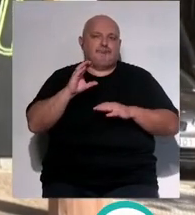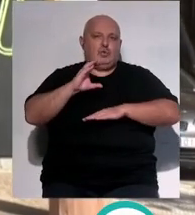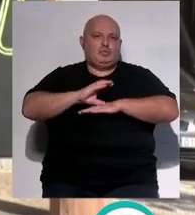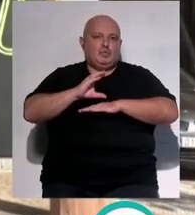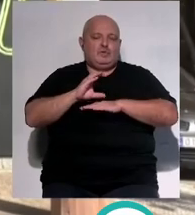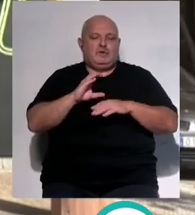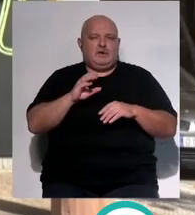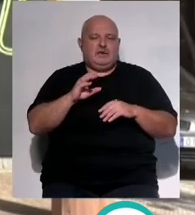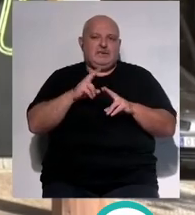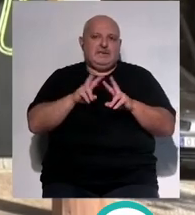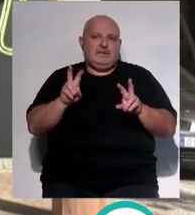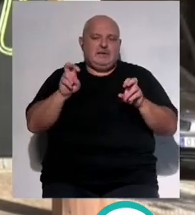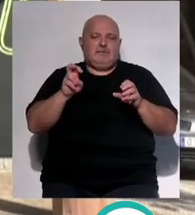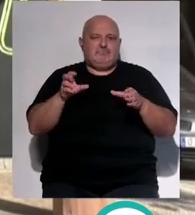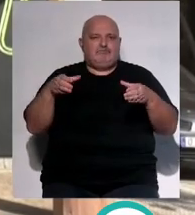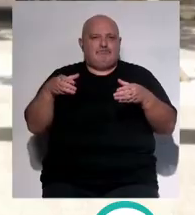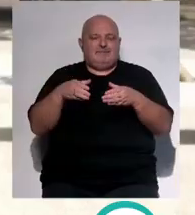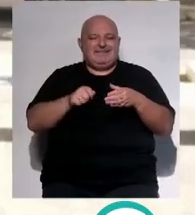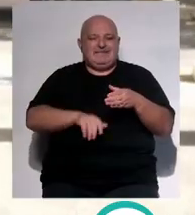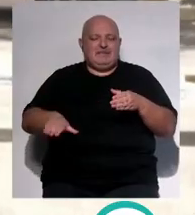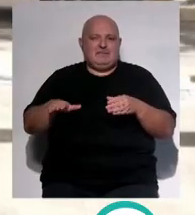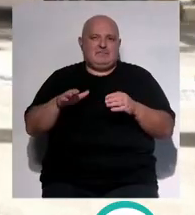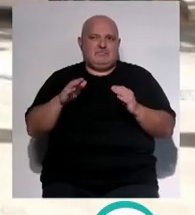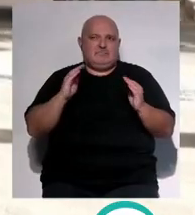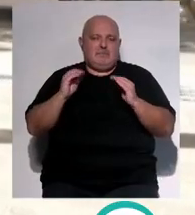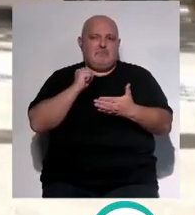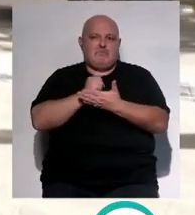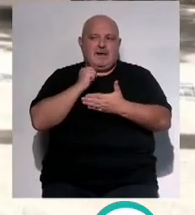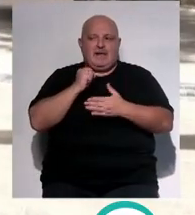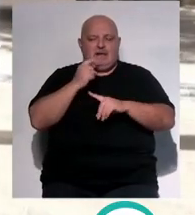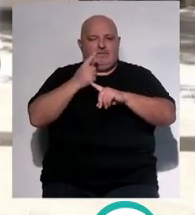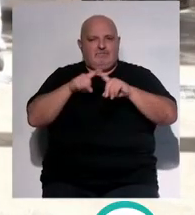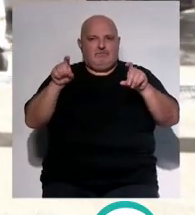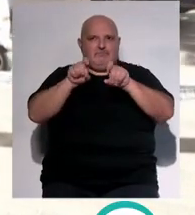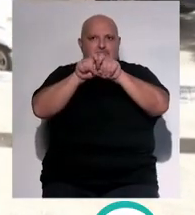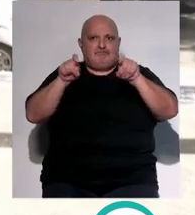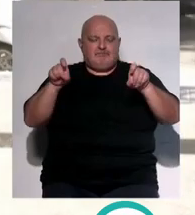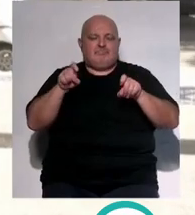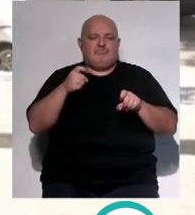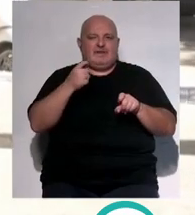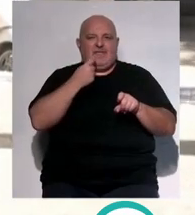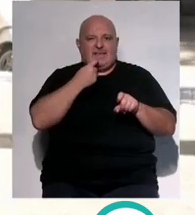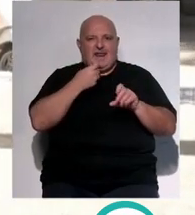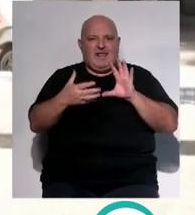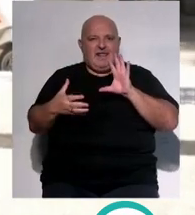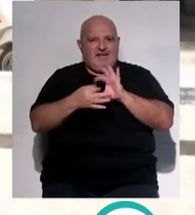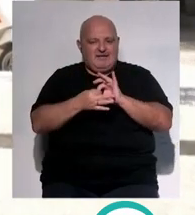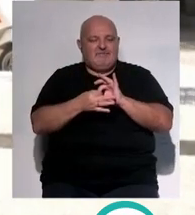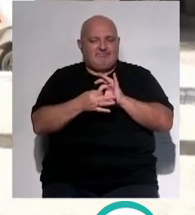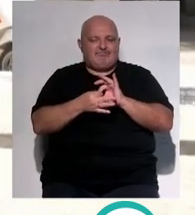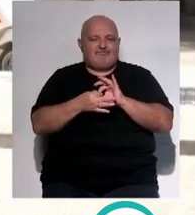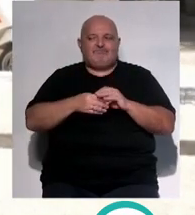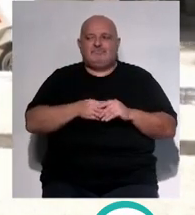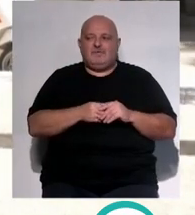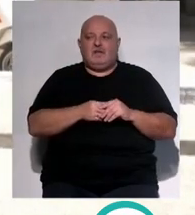una clínica de nicho para niños con una marca comercial distinta como es Petit Dental que evocara un poco aquello a lo que nos